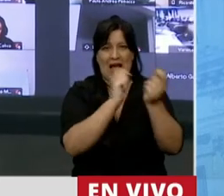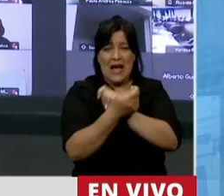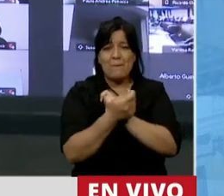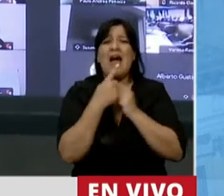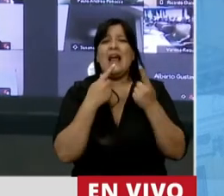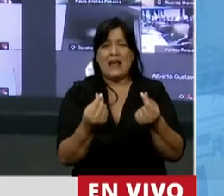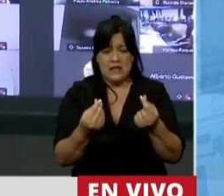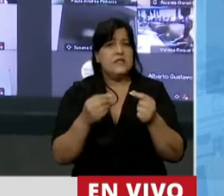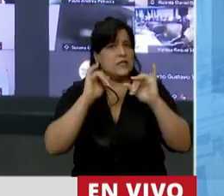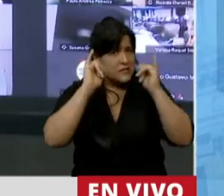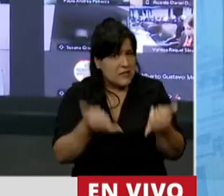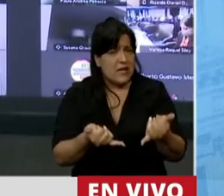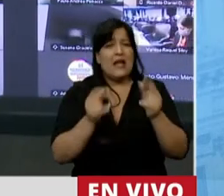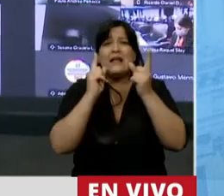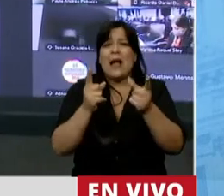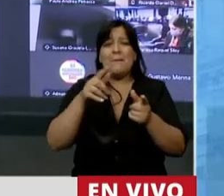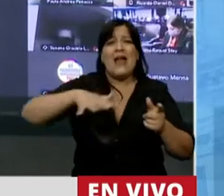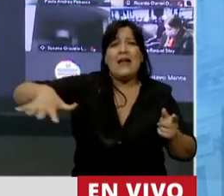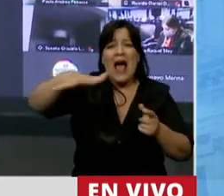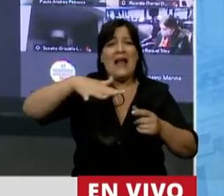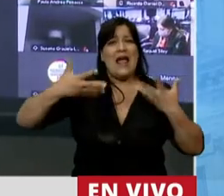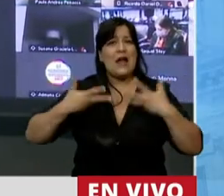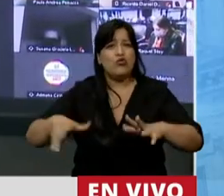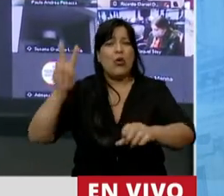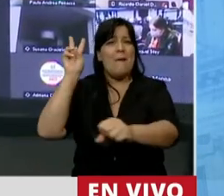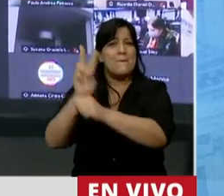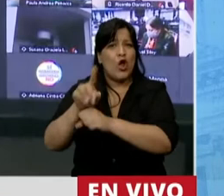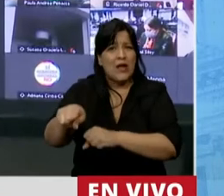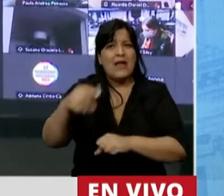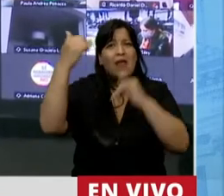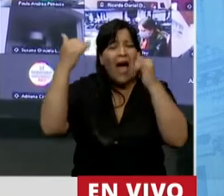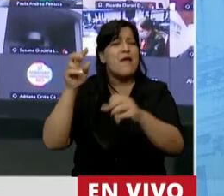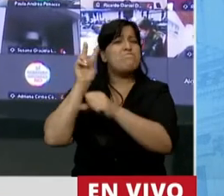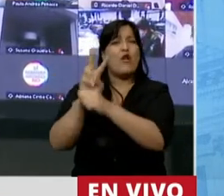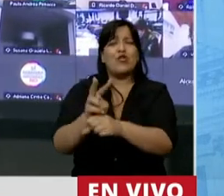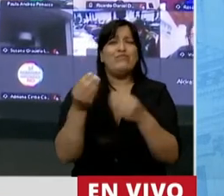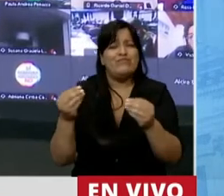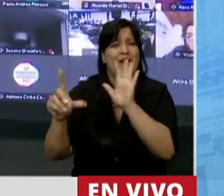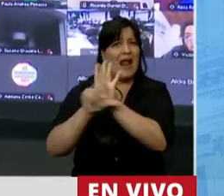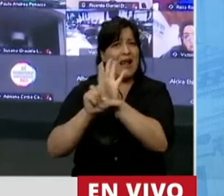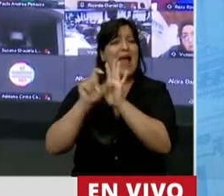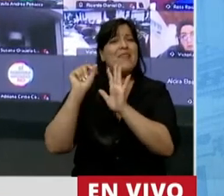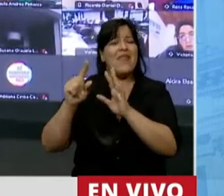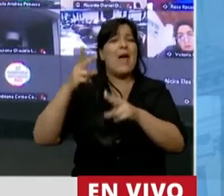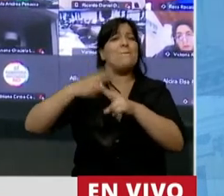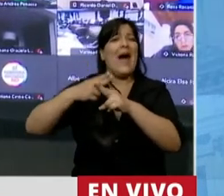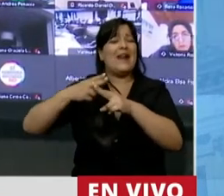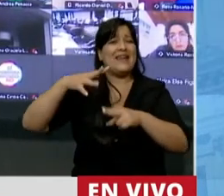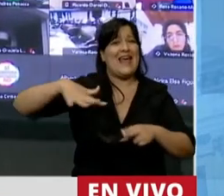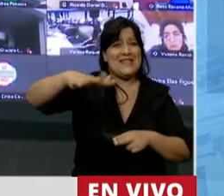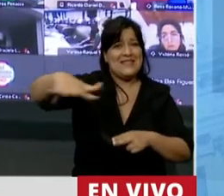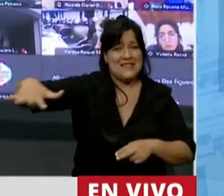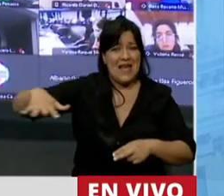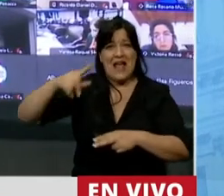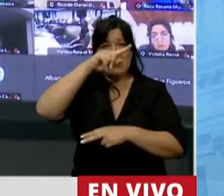reafirma esto. Y las áreas naturales protegidas encuentran su total protección en la ley de parques nacionales y